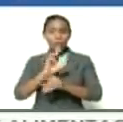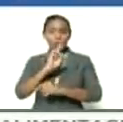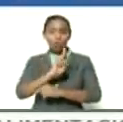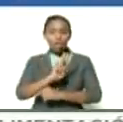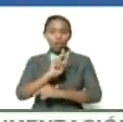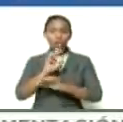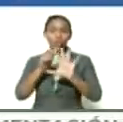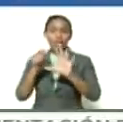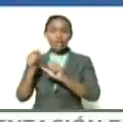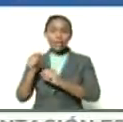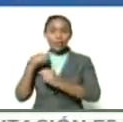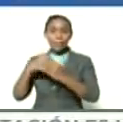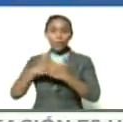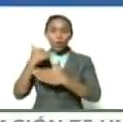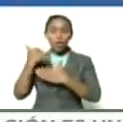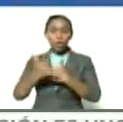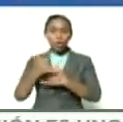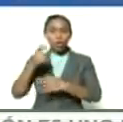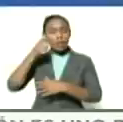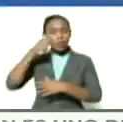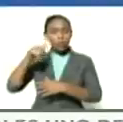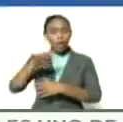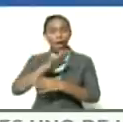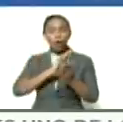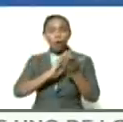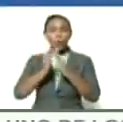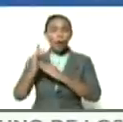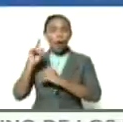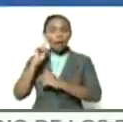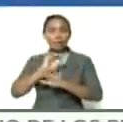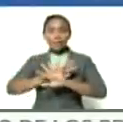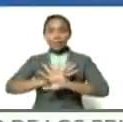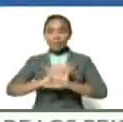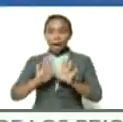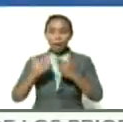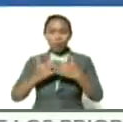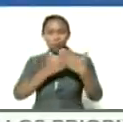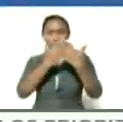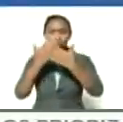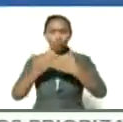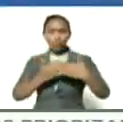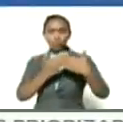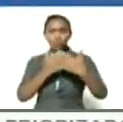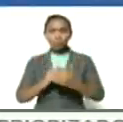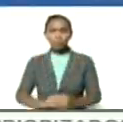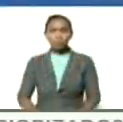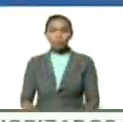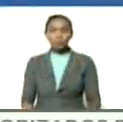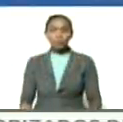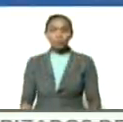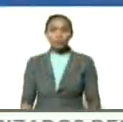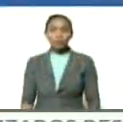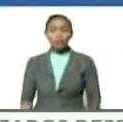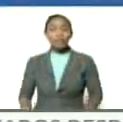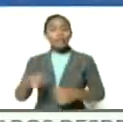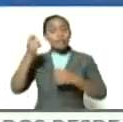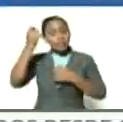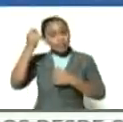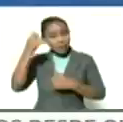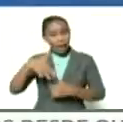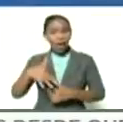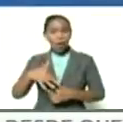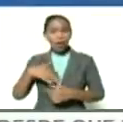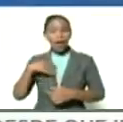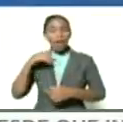proyectos de ciudades comunales ya estudiadas y creo que el